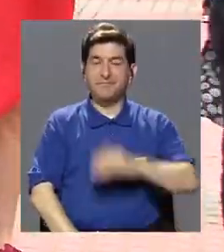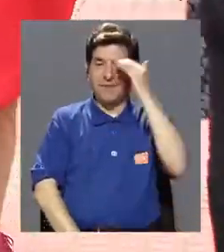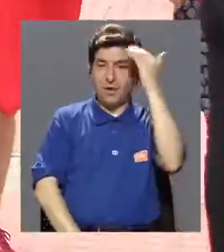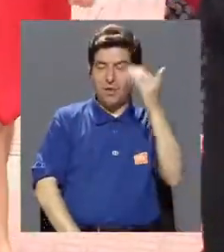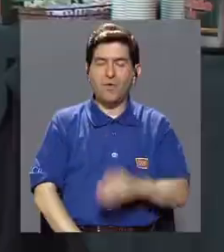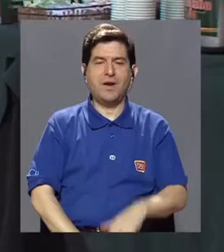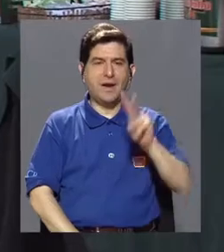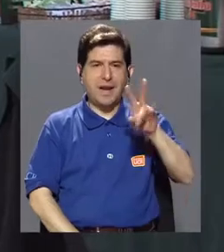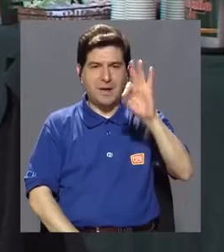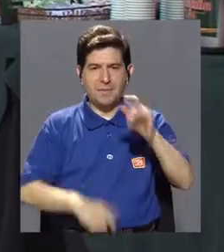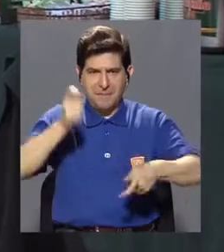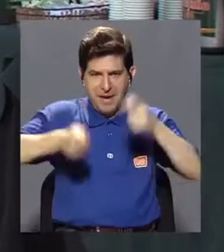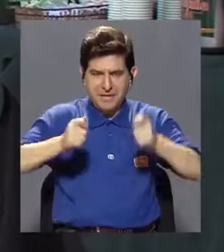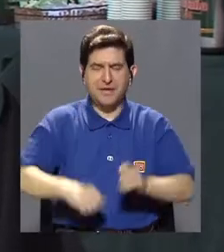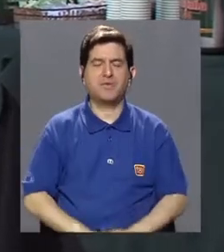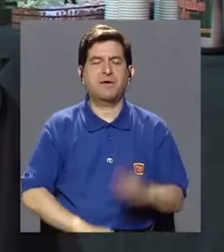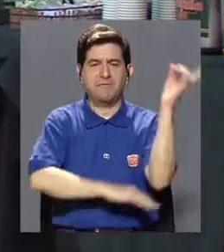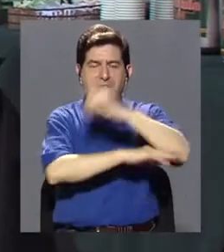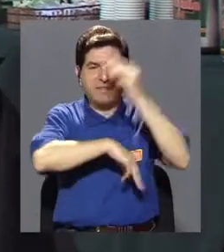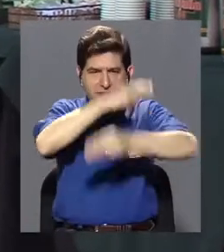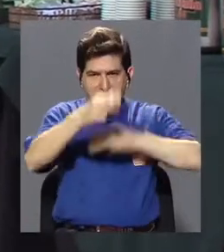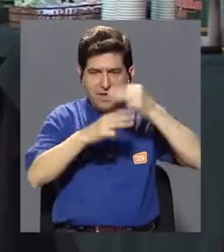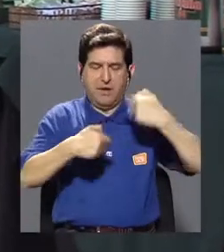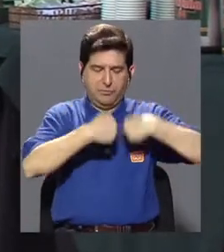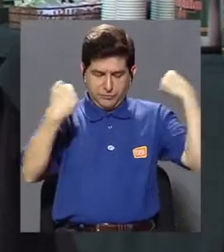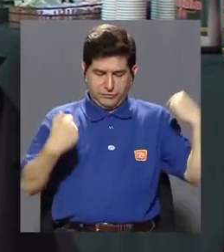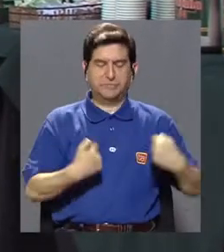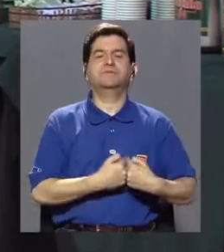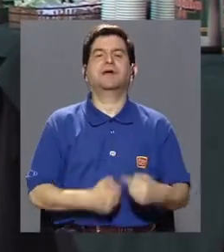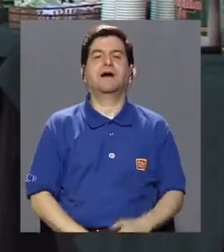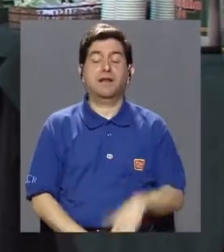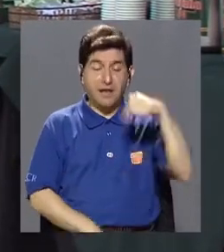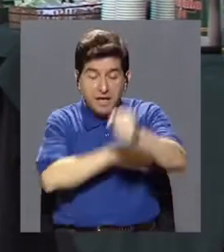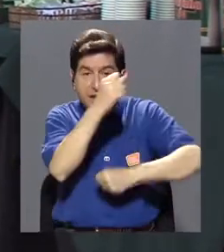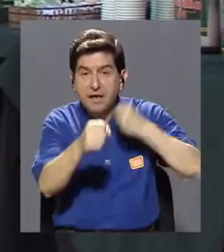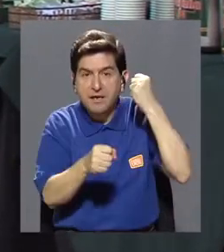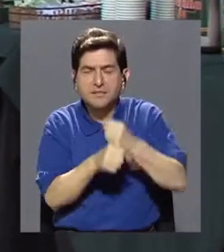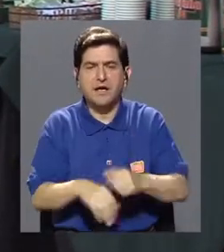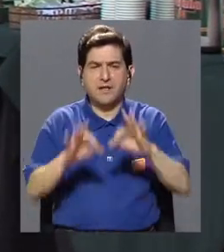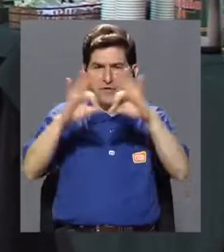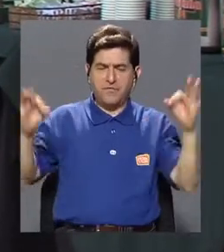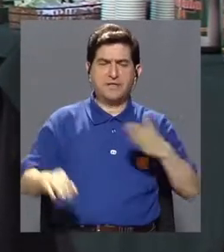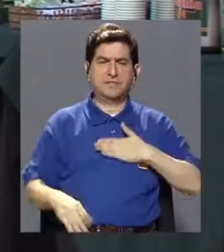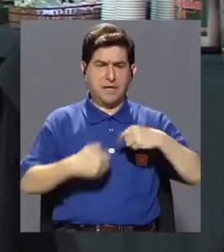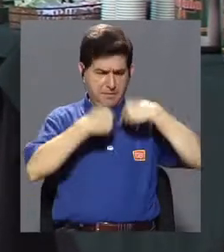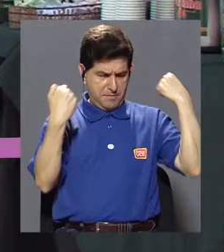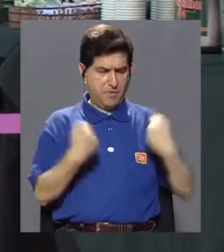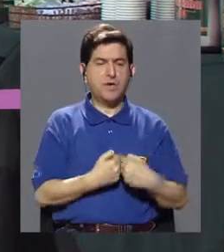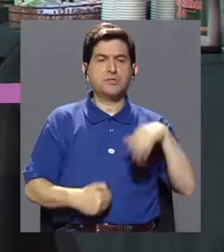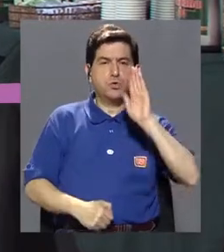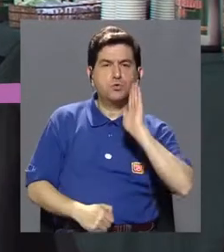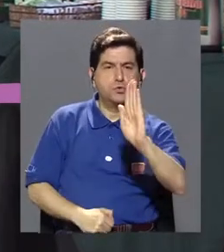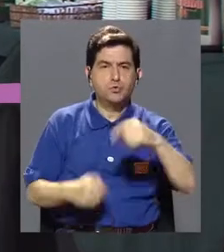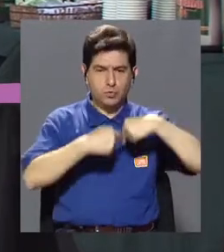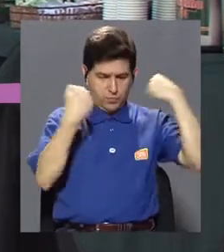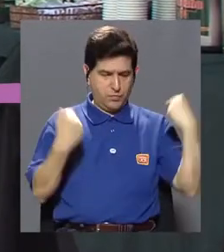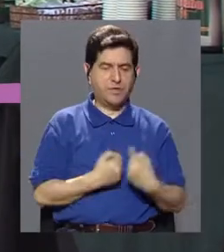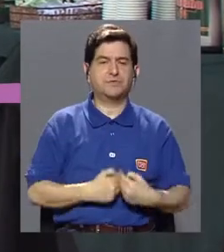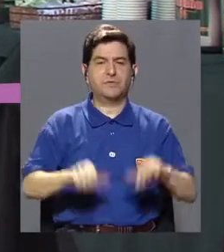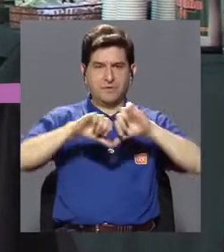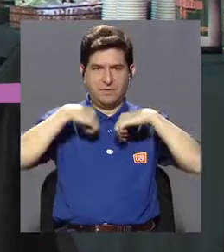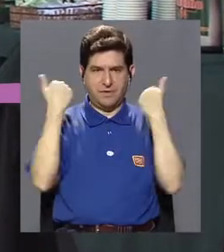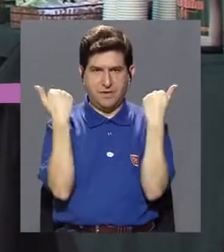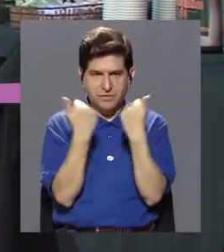Hola, el 29 de septiembre se celebra el Día Mundial del Corazón. Este año con el lema Mi Corazón, Tu Corazón, la